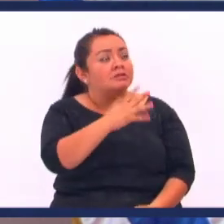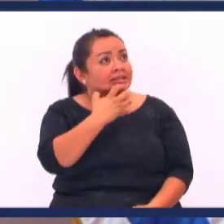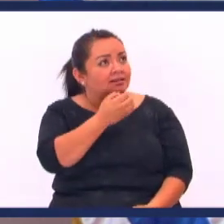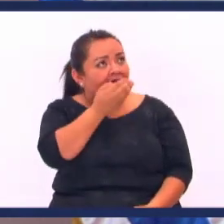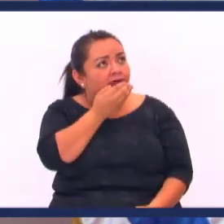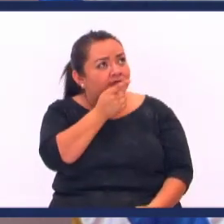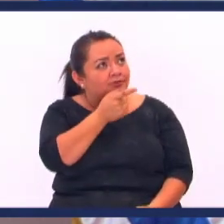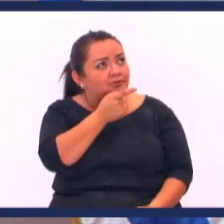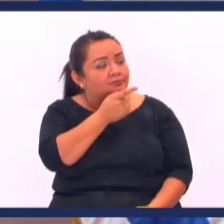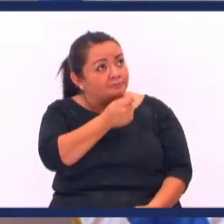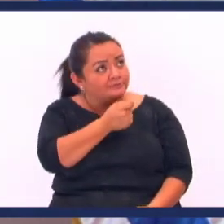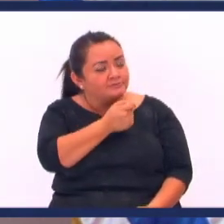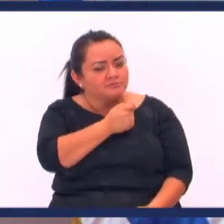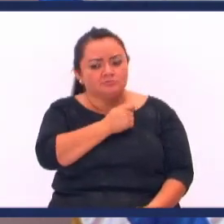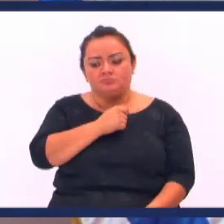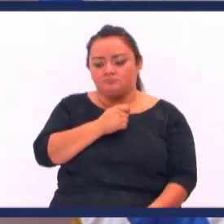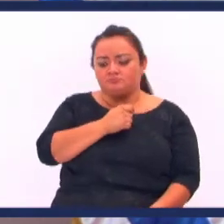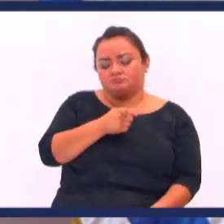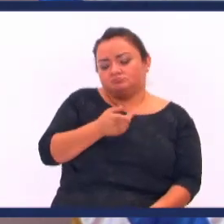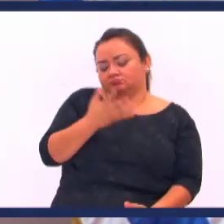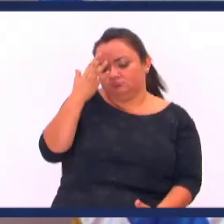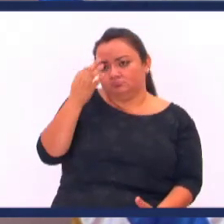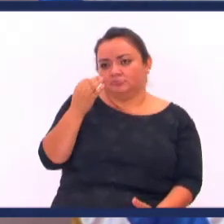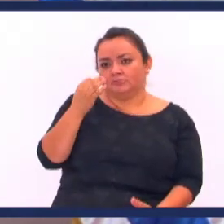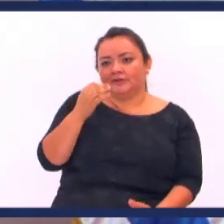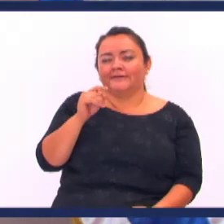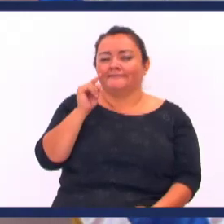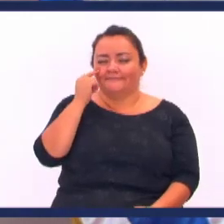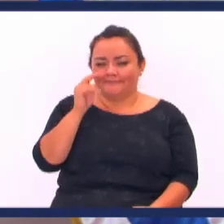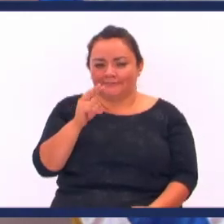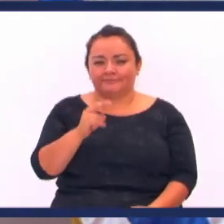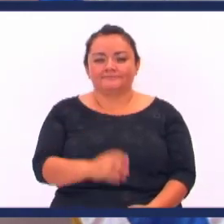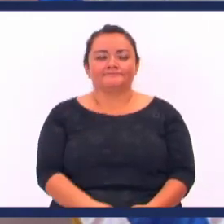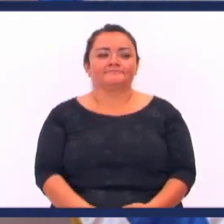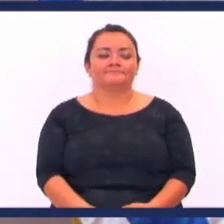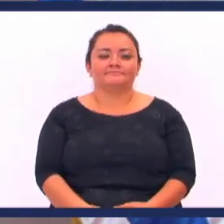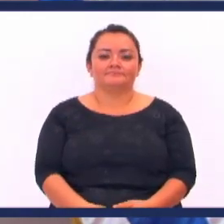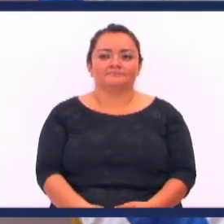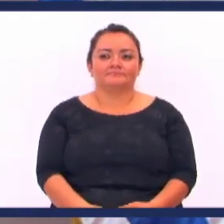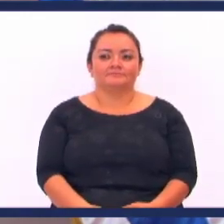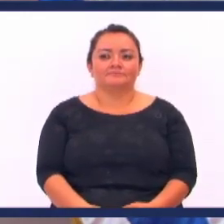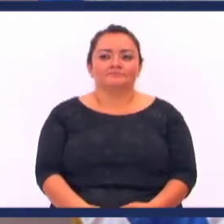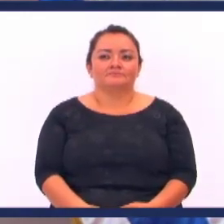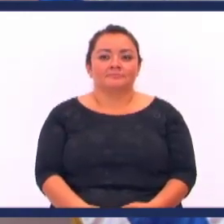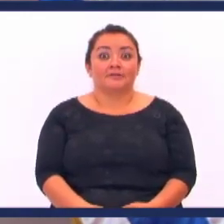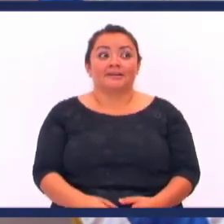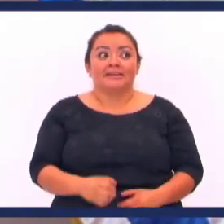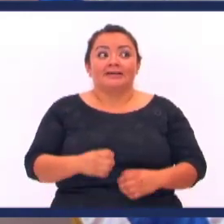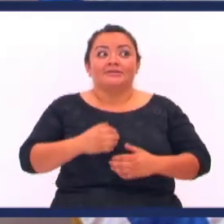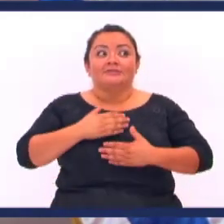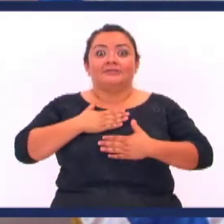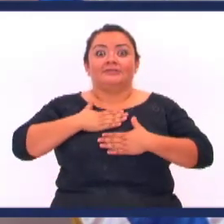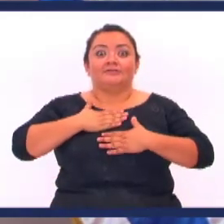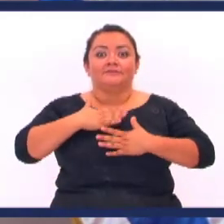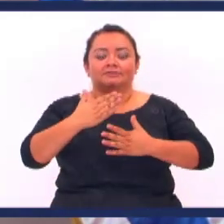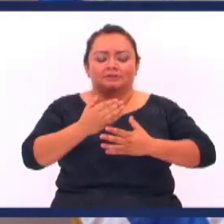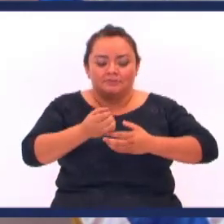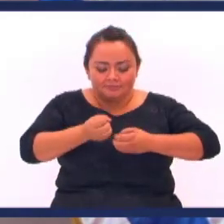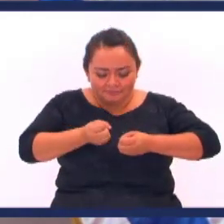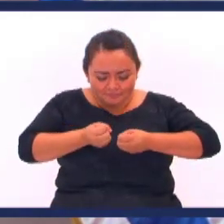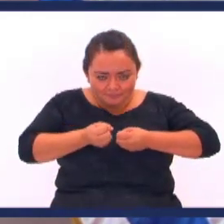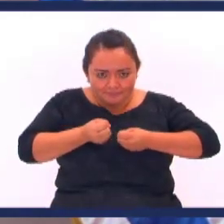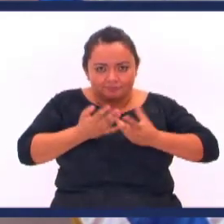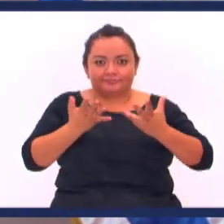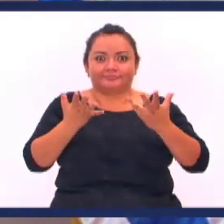¿Quieren agua? Bueno le dice Si usted quiere Mire lo que hace Dios A través de la prueba Activa la bondad En nosotros